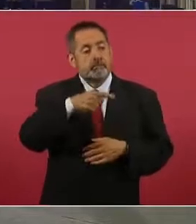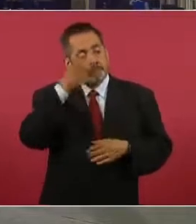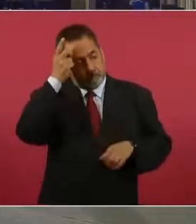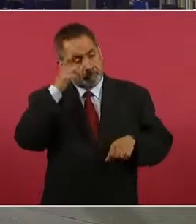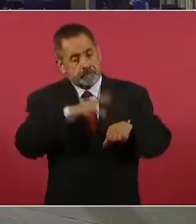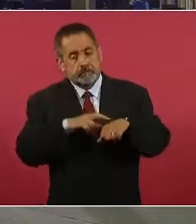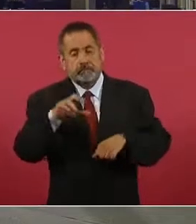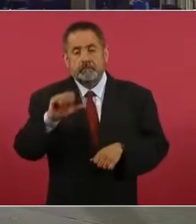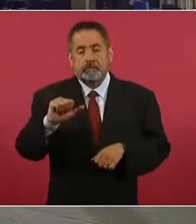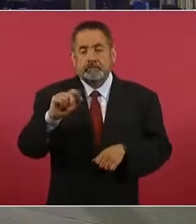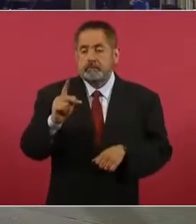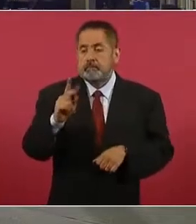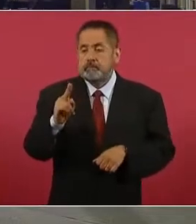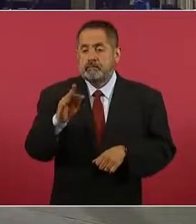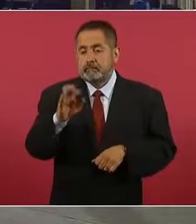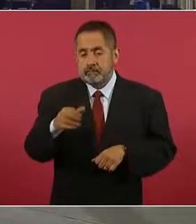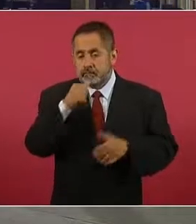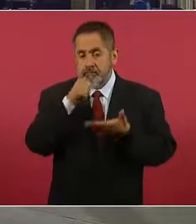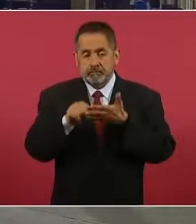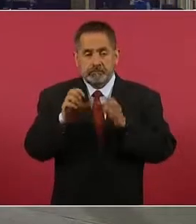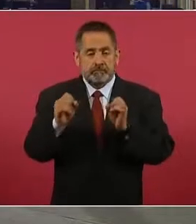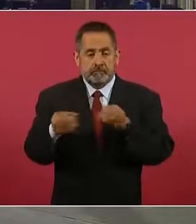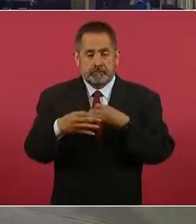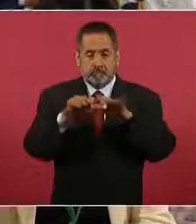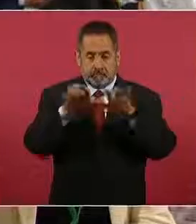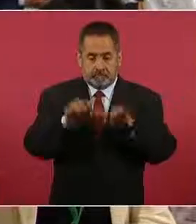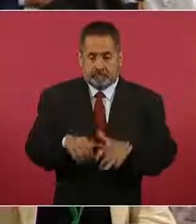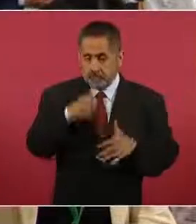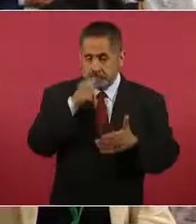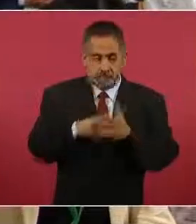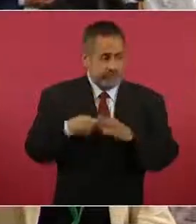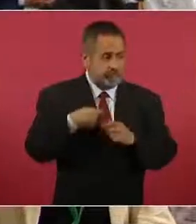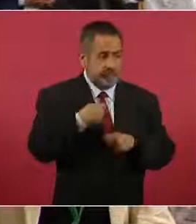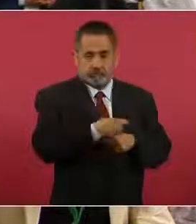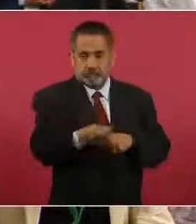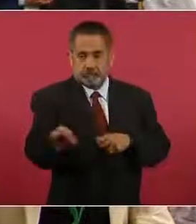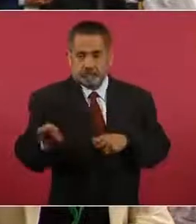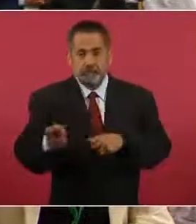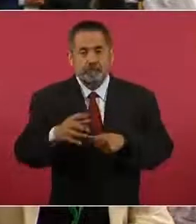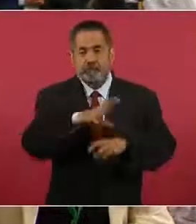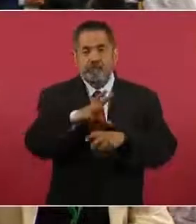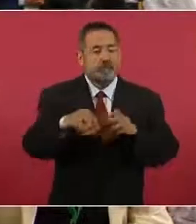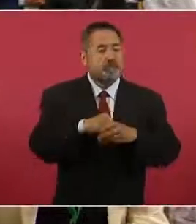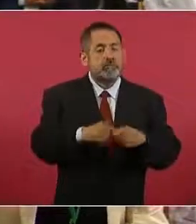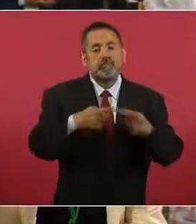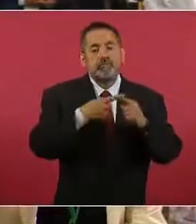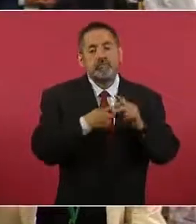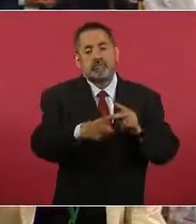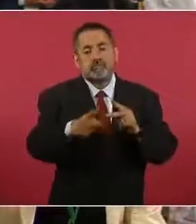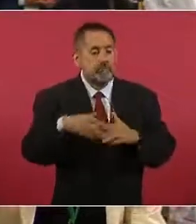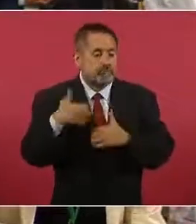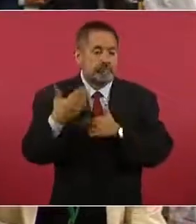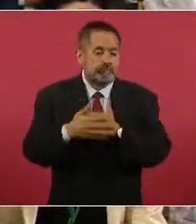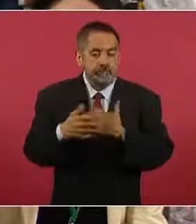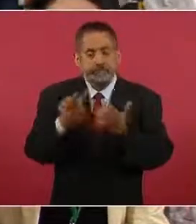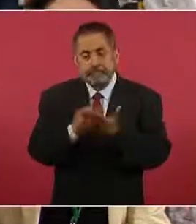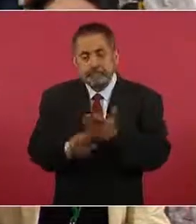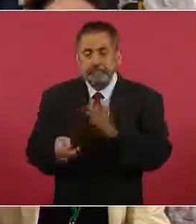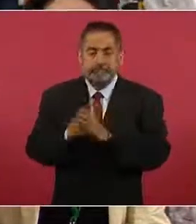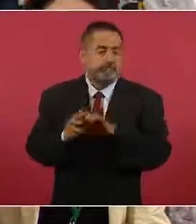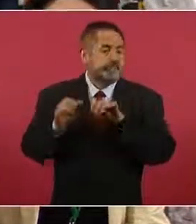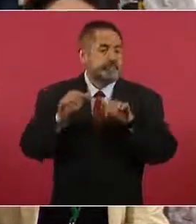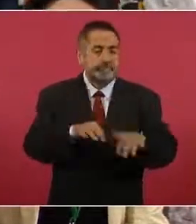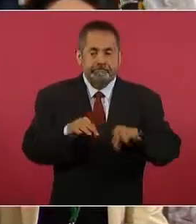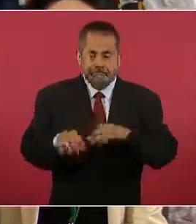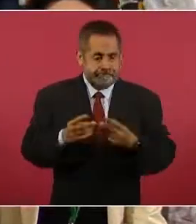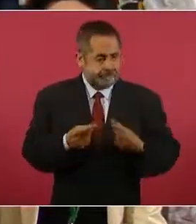emitido un oficio dirigido a todo el personal de outsourcing asegurándoles que ya se iban a recontratar a partir de enero y